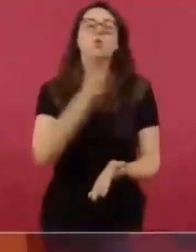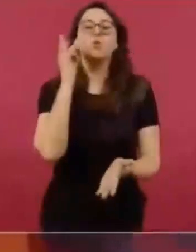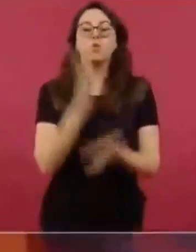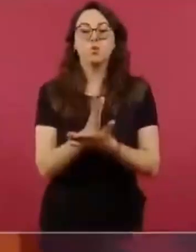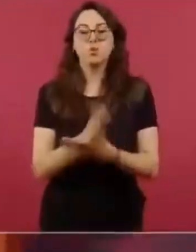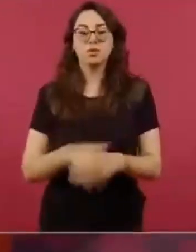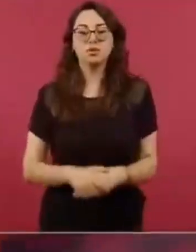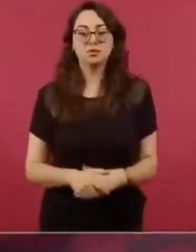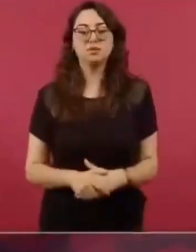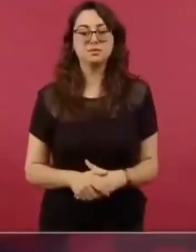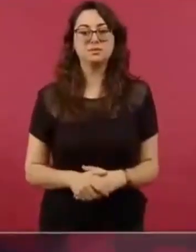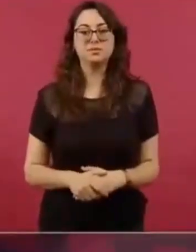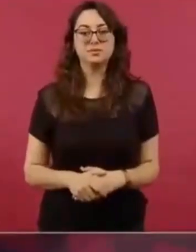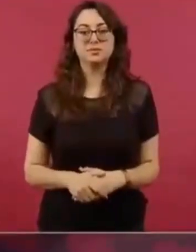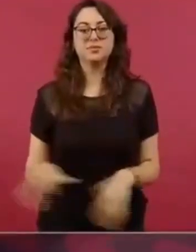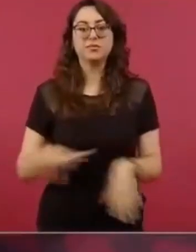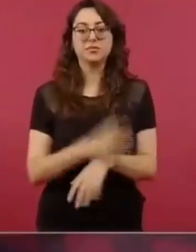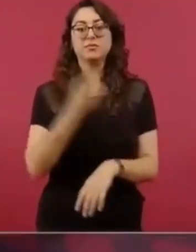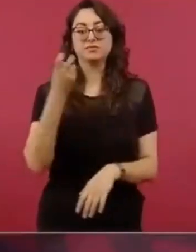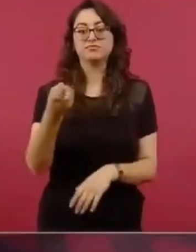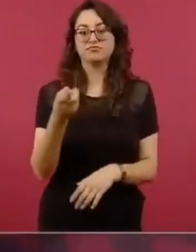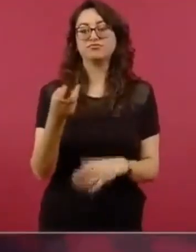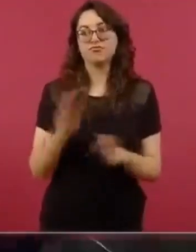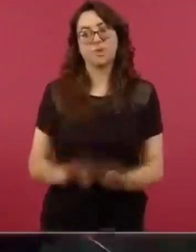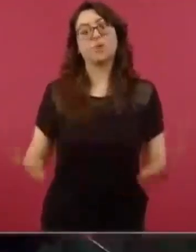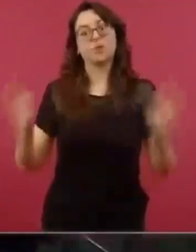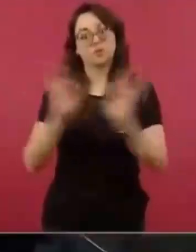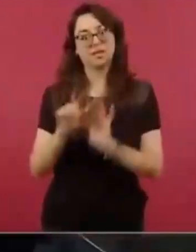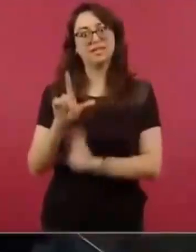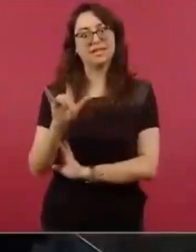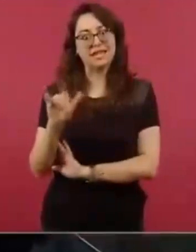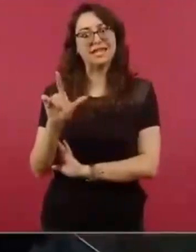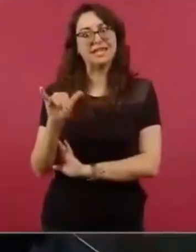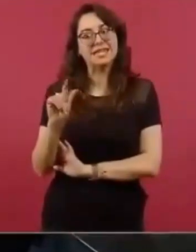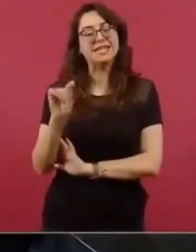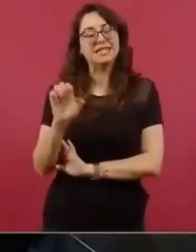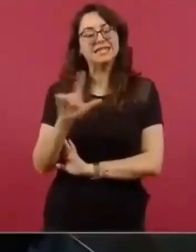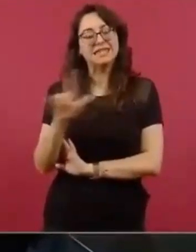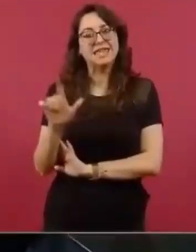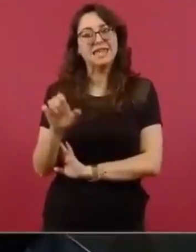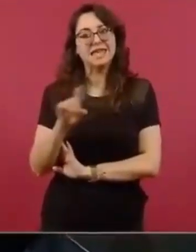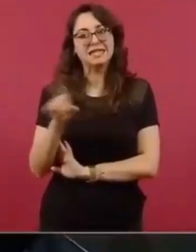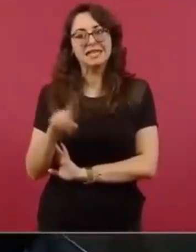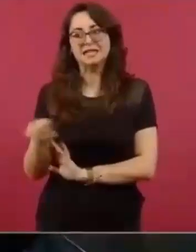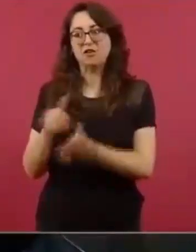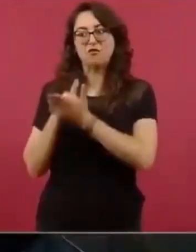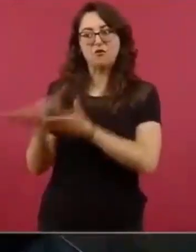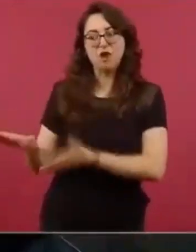No deben de dejar afuera a Lili Tellez, ya la están queriendo